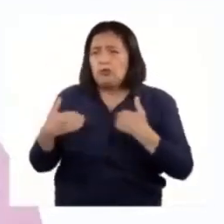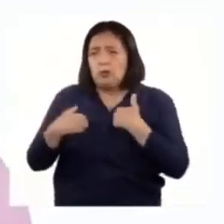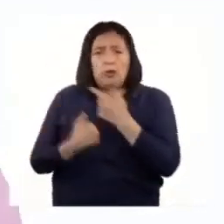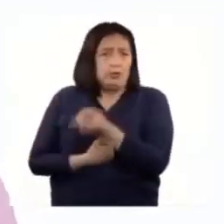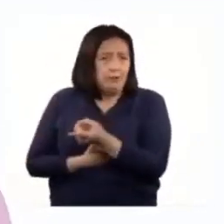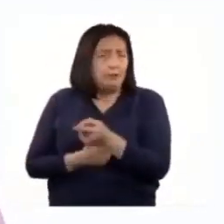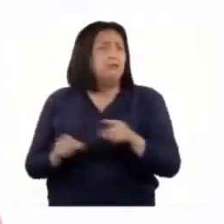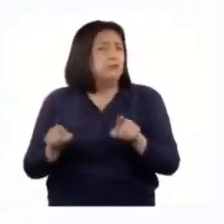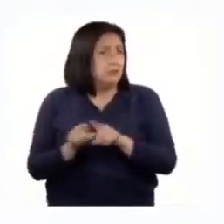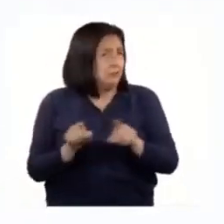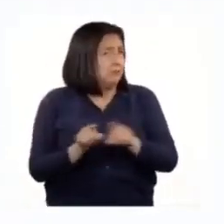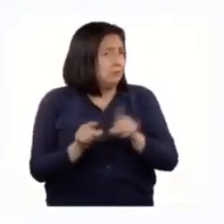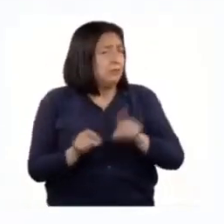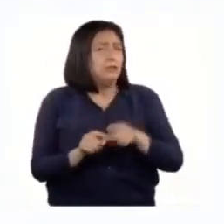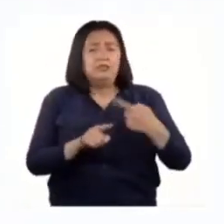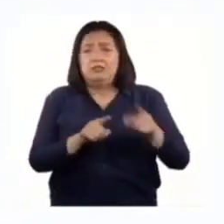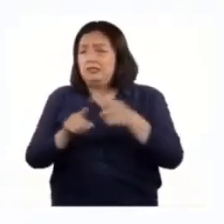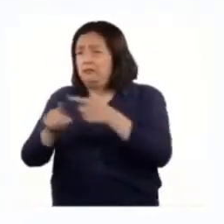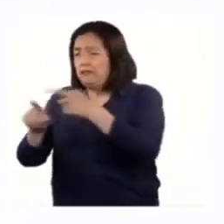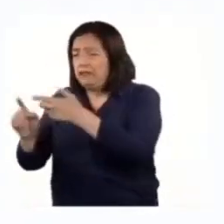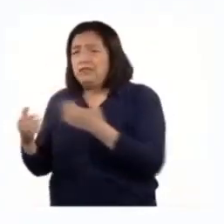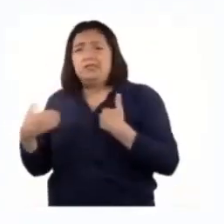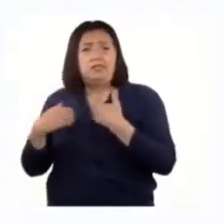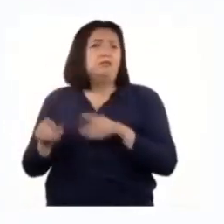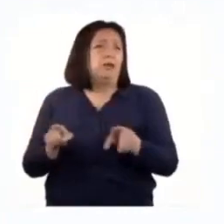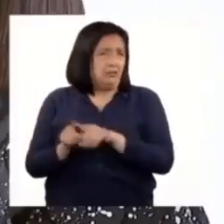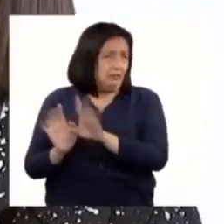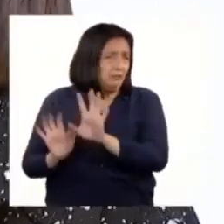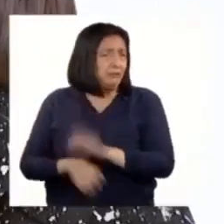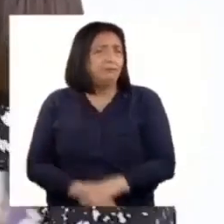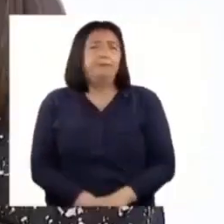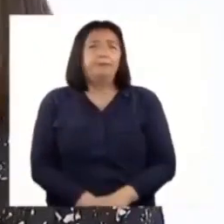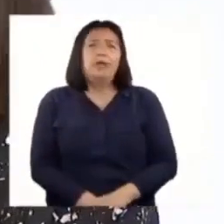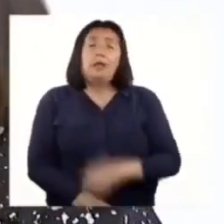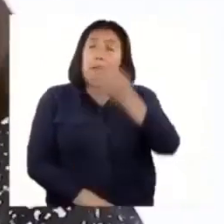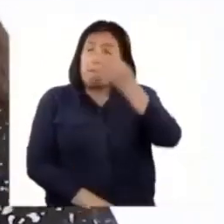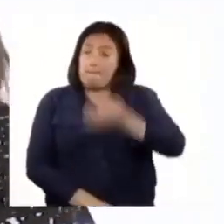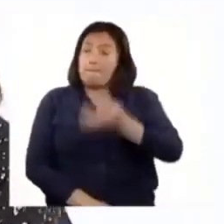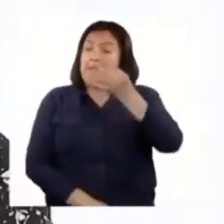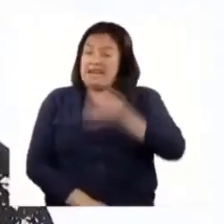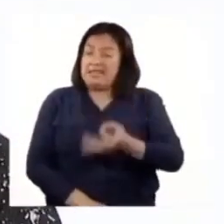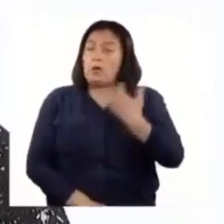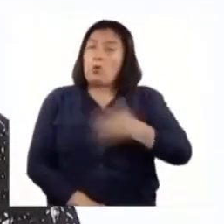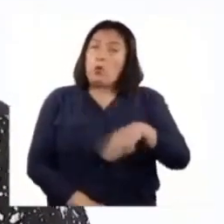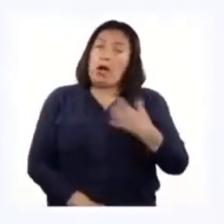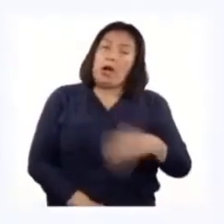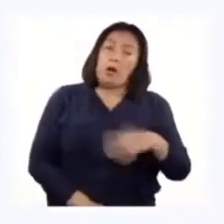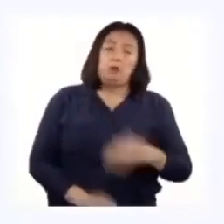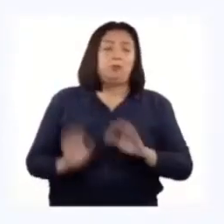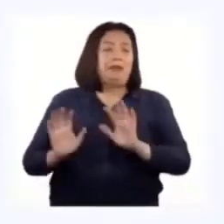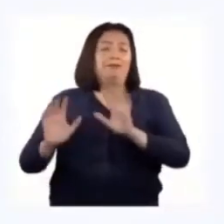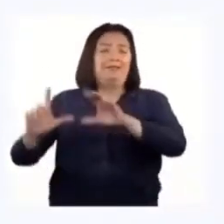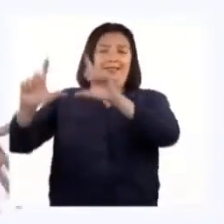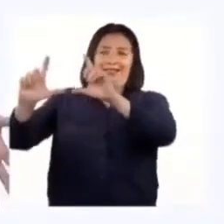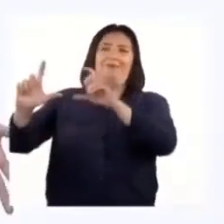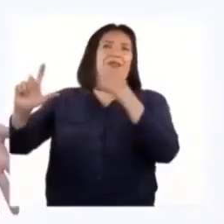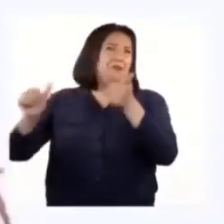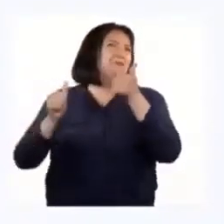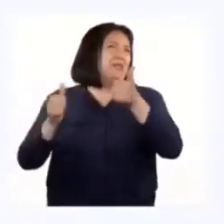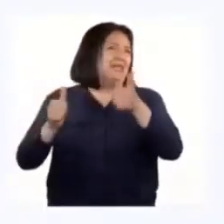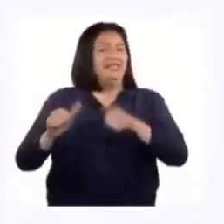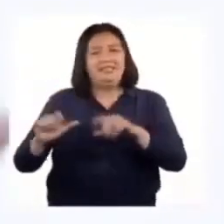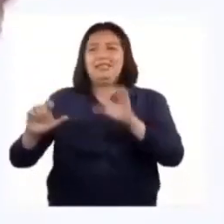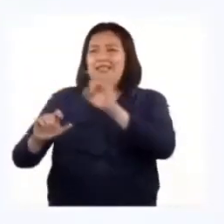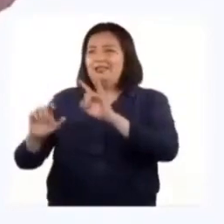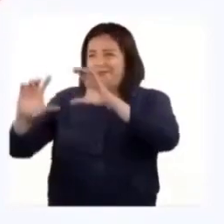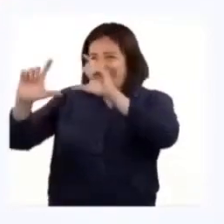animal, sino sobre varios de ellos al mismo tiempo. B. En verdad, creo que son lo máximo. ¡Qué bien que existan las cámaras